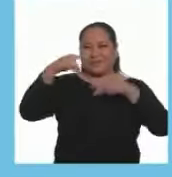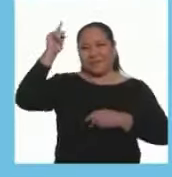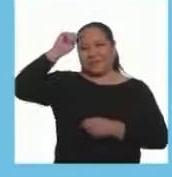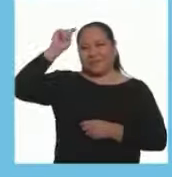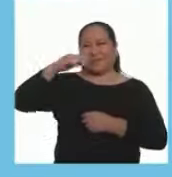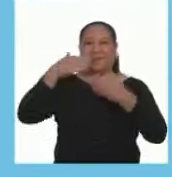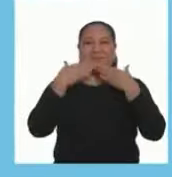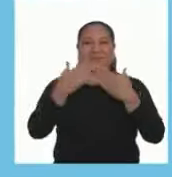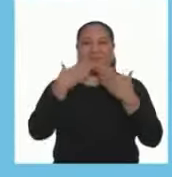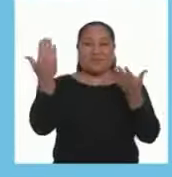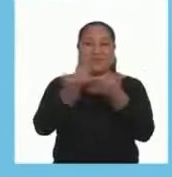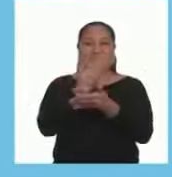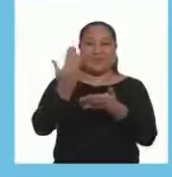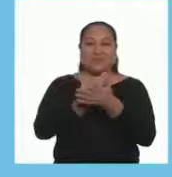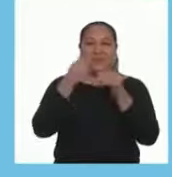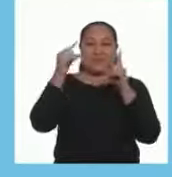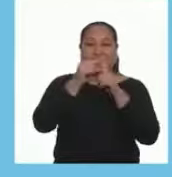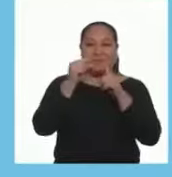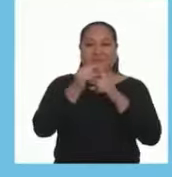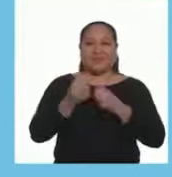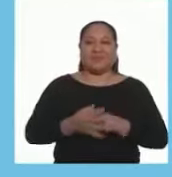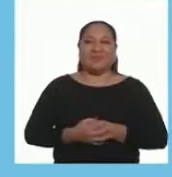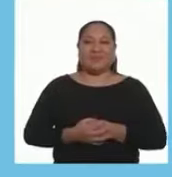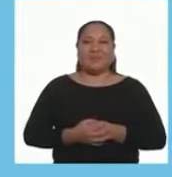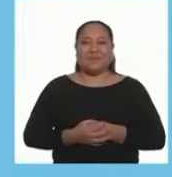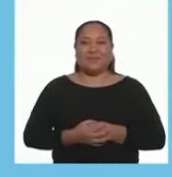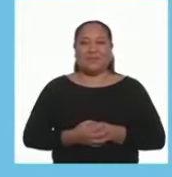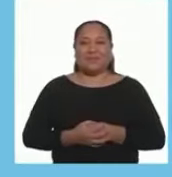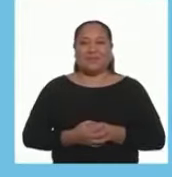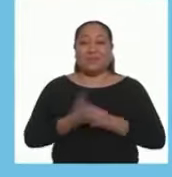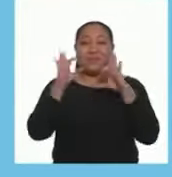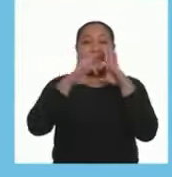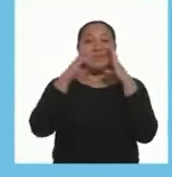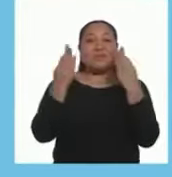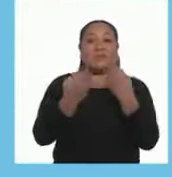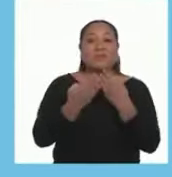¡Hasta pronto, Paul! ¡Gracias por las nuevas palabras!